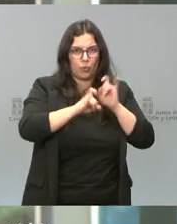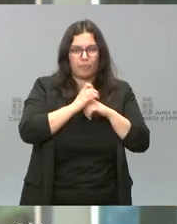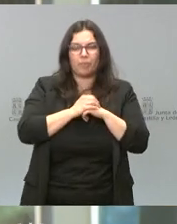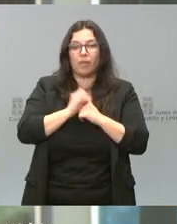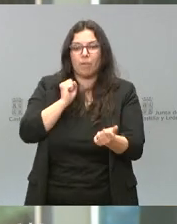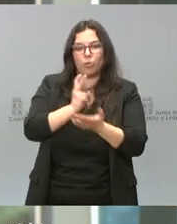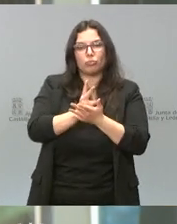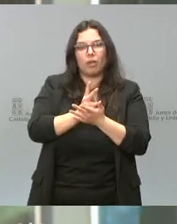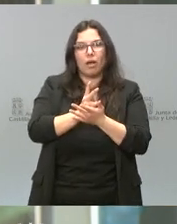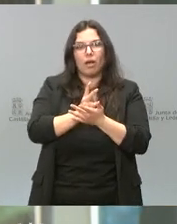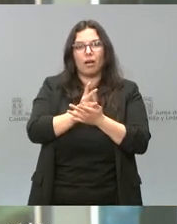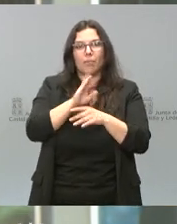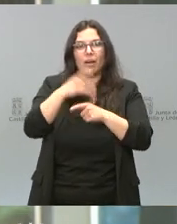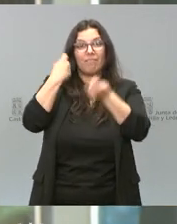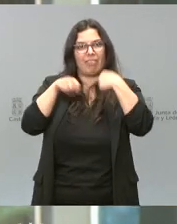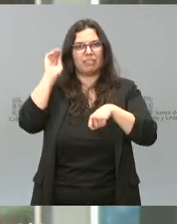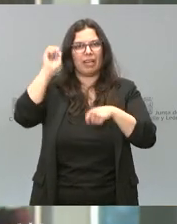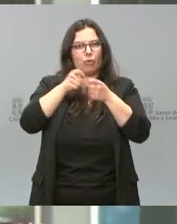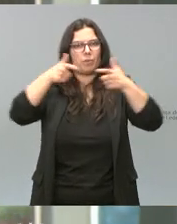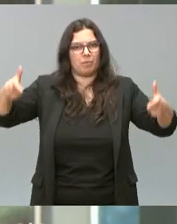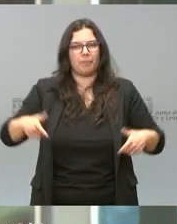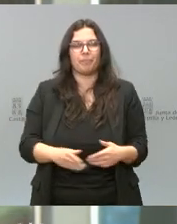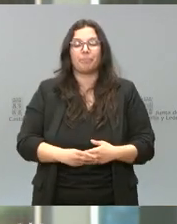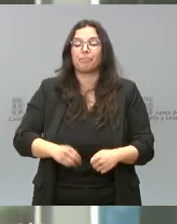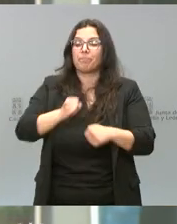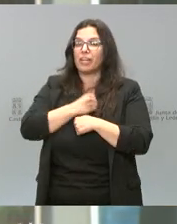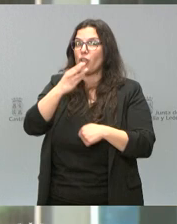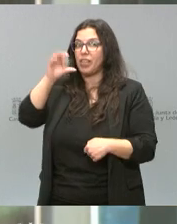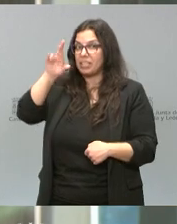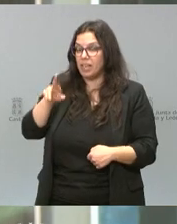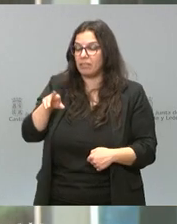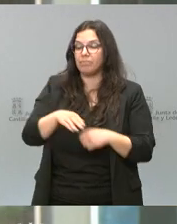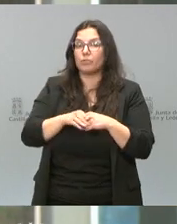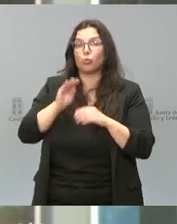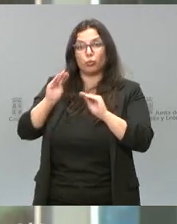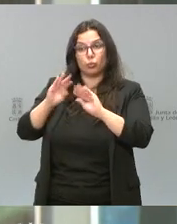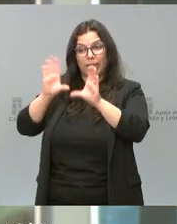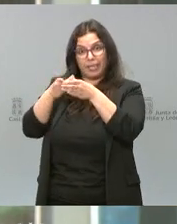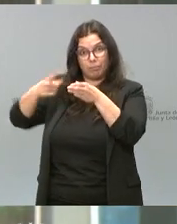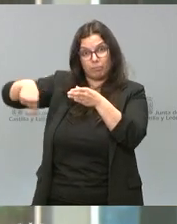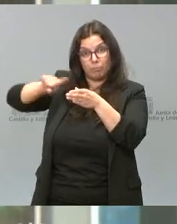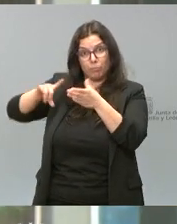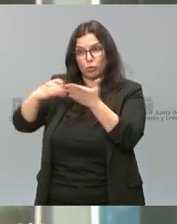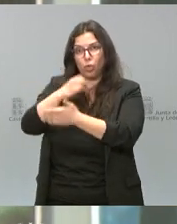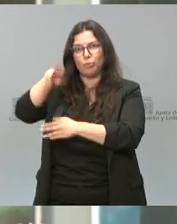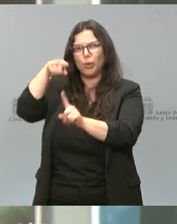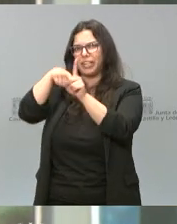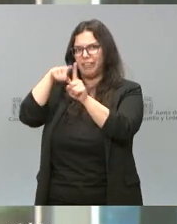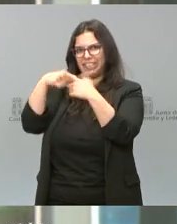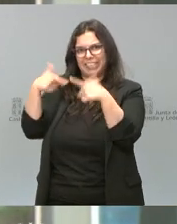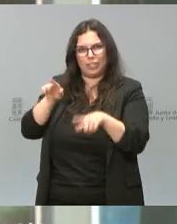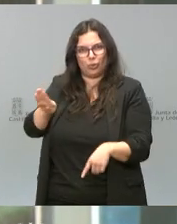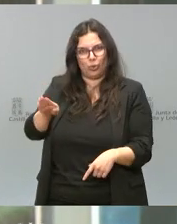apostando por las exportaciones. Querido César, tú y tu equipo sois un referente dentro del sector